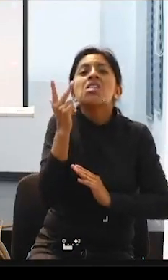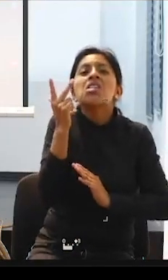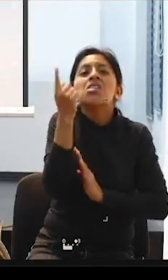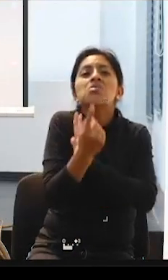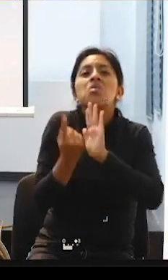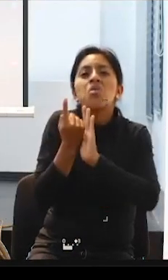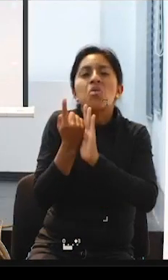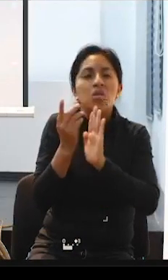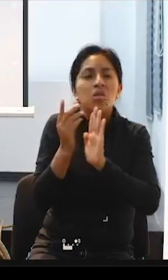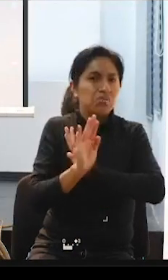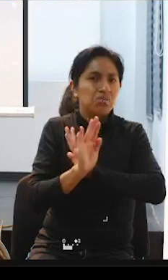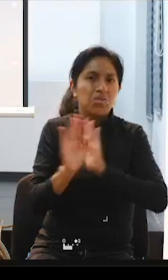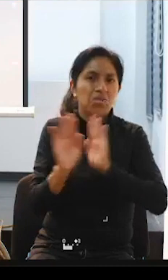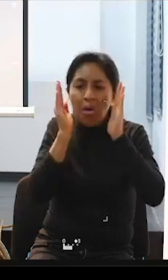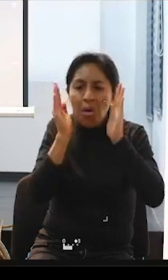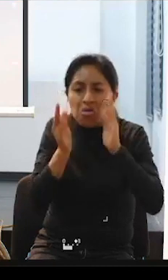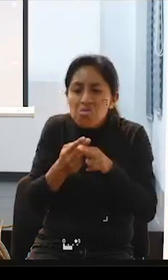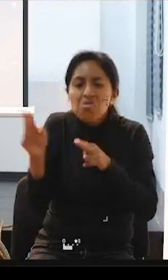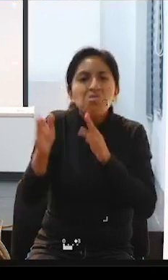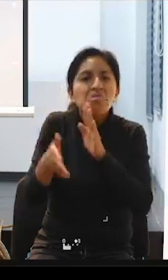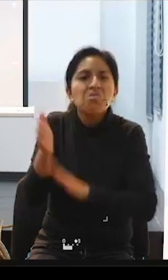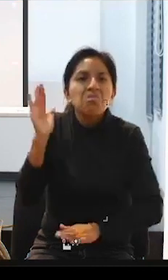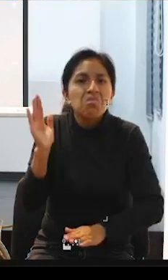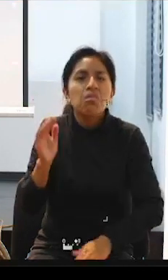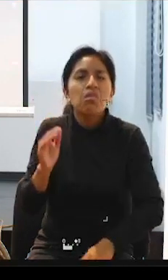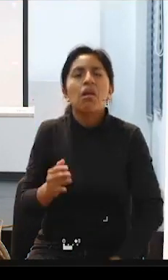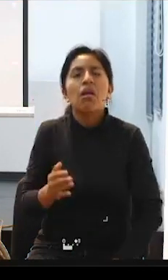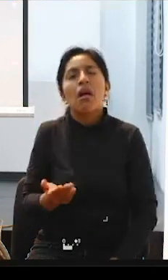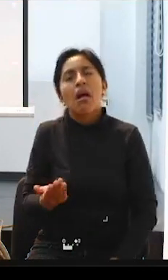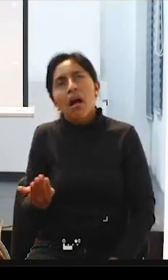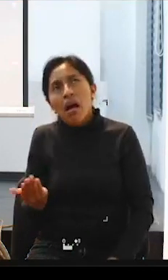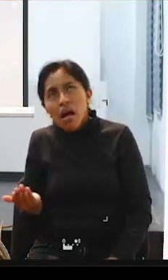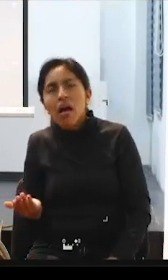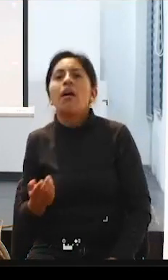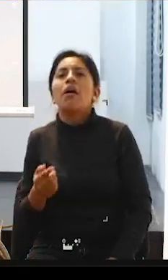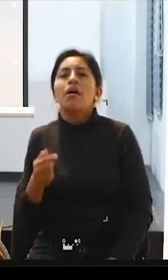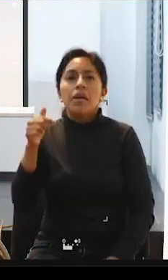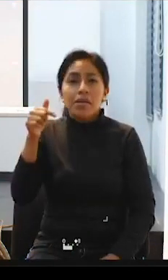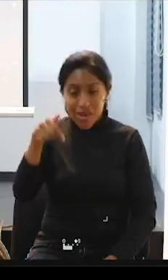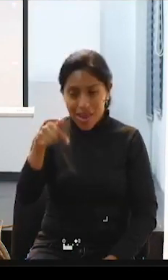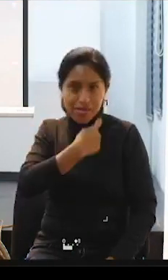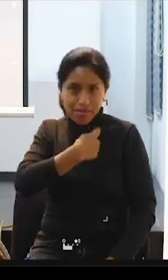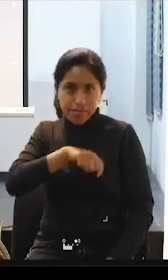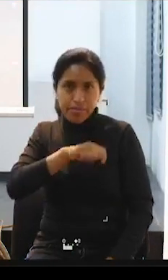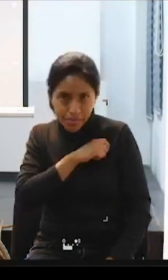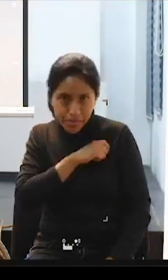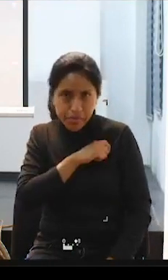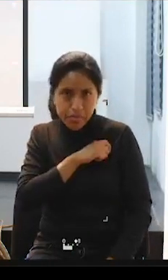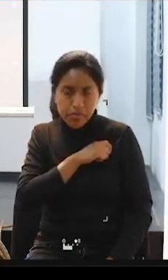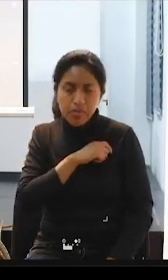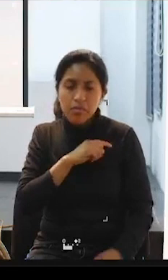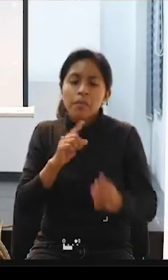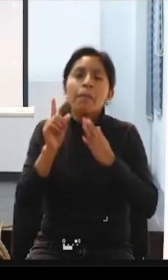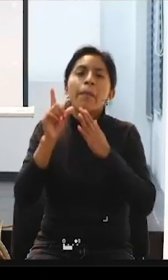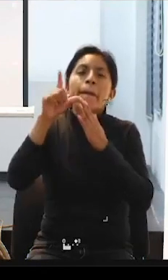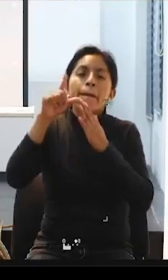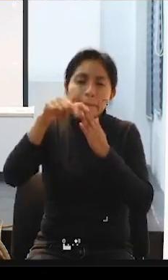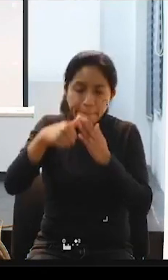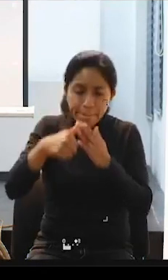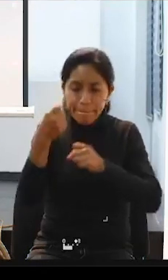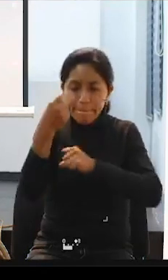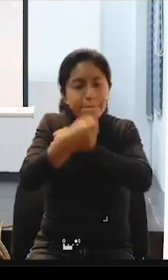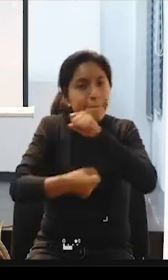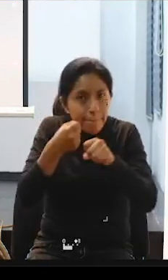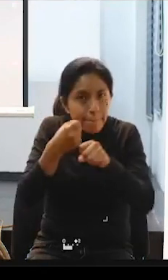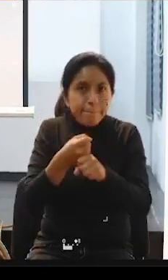Entonces, hasta ahí a nivel general en España. Después, justo en el 2006